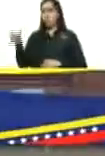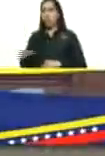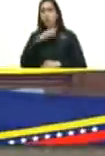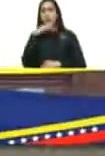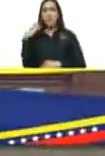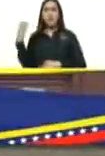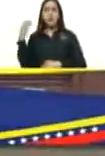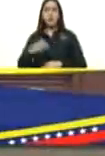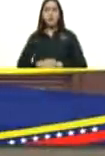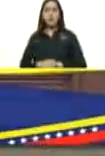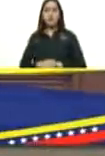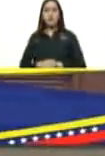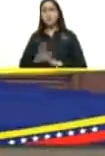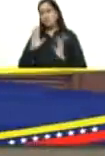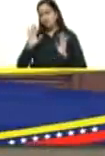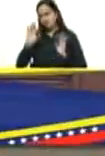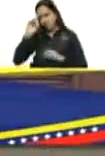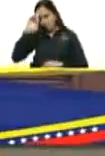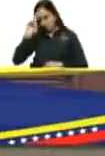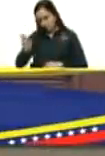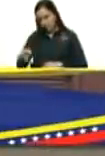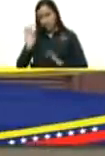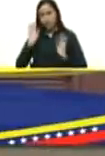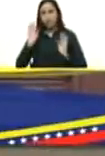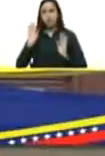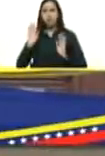no mentira lo respeto vale Capriles